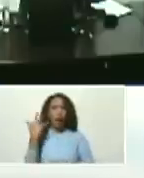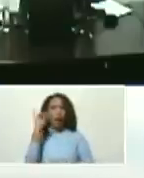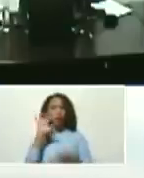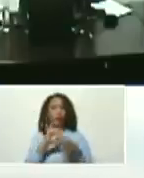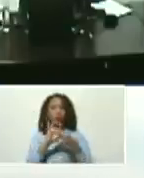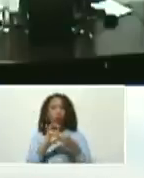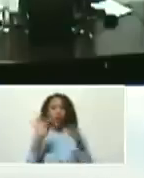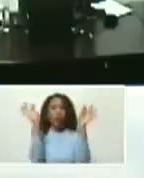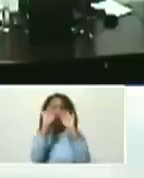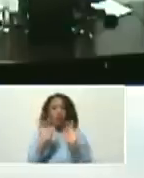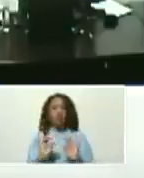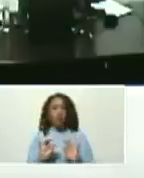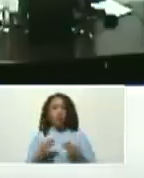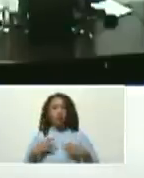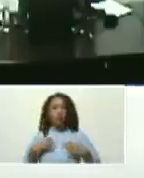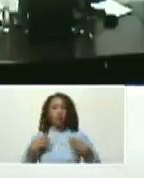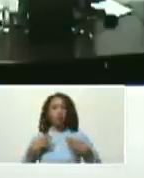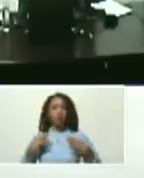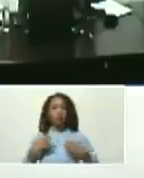hasta en la forma de vestir